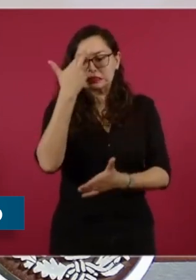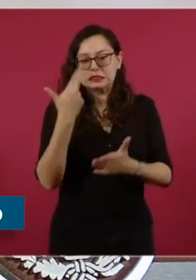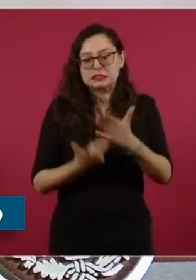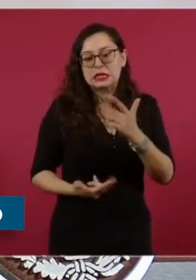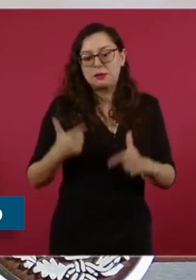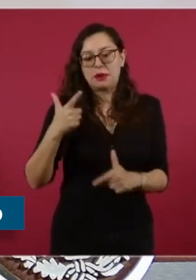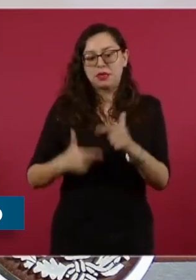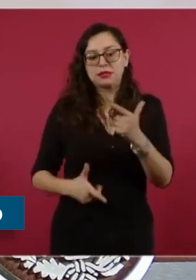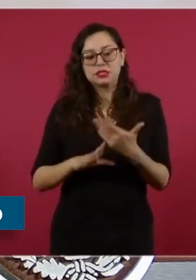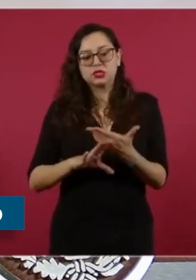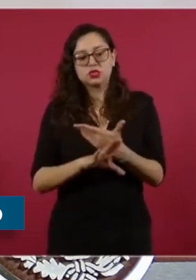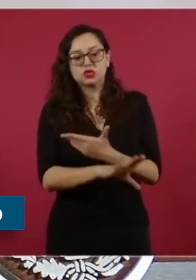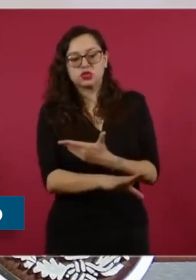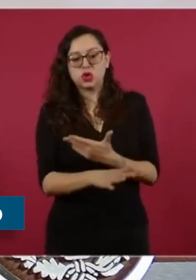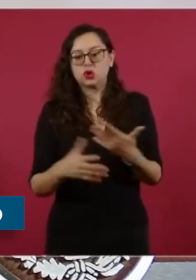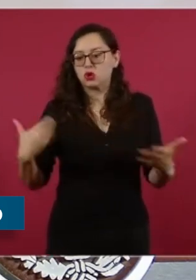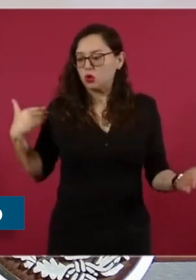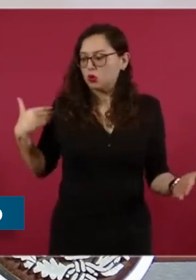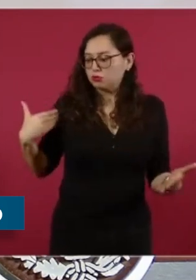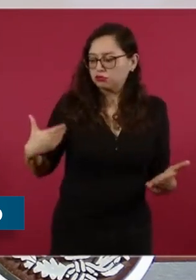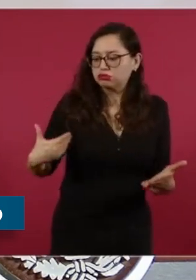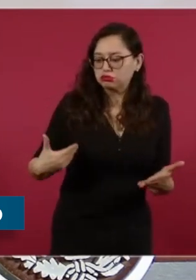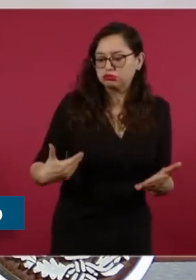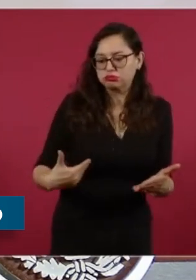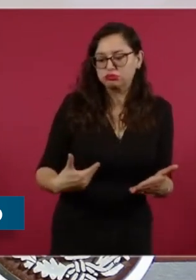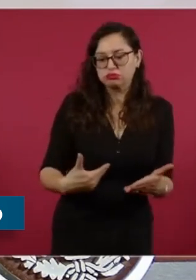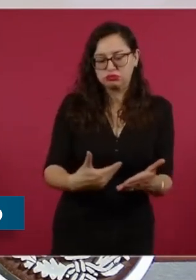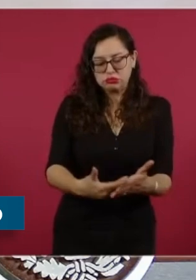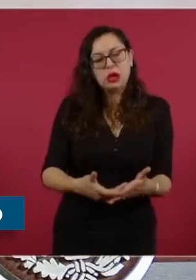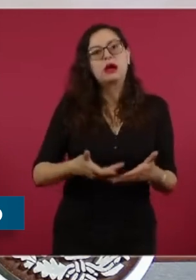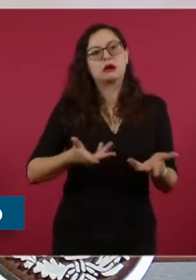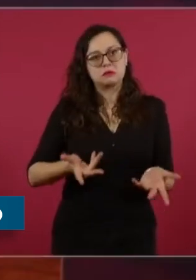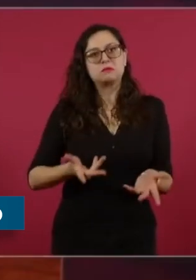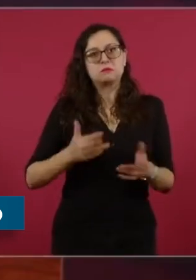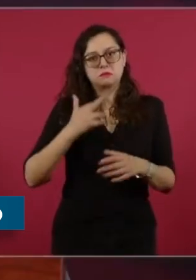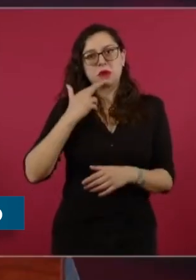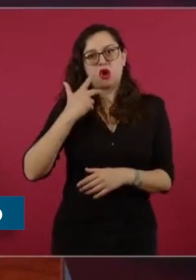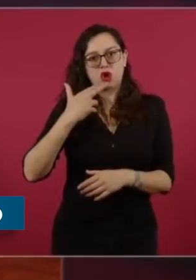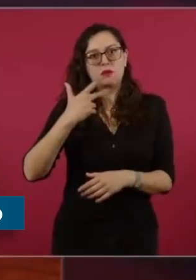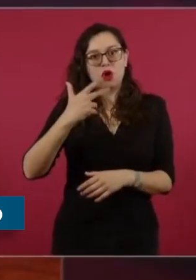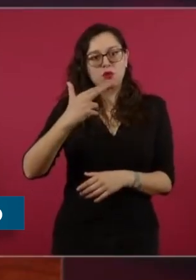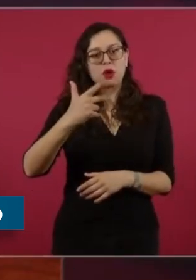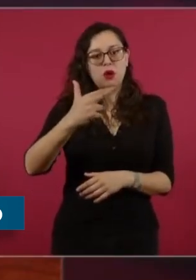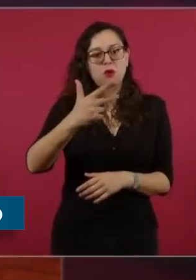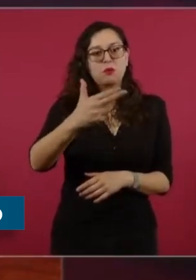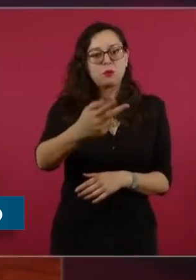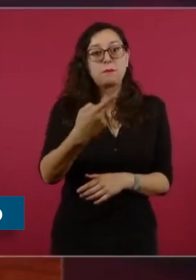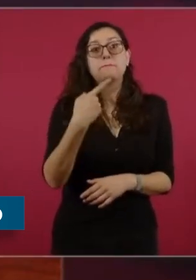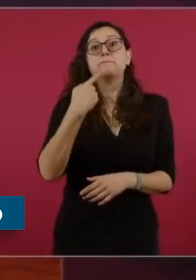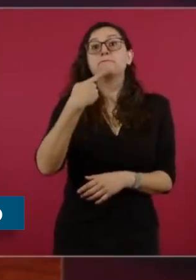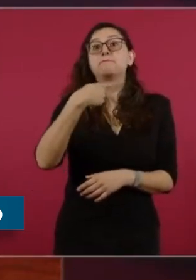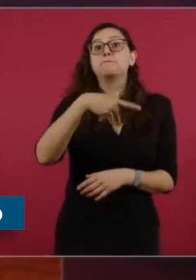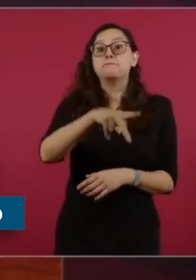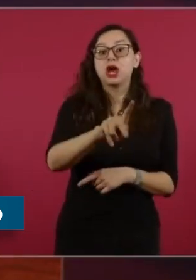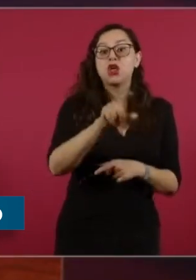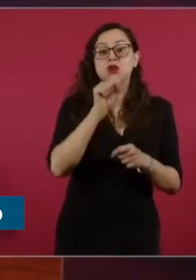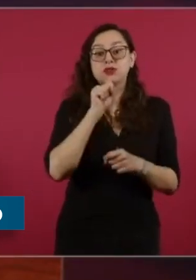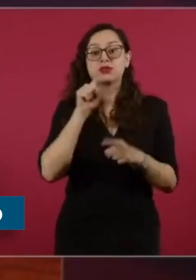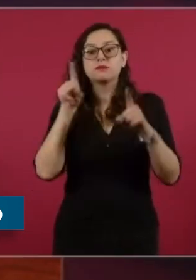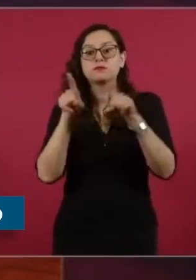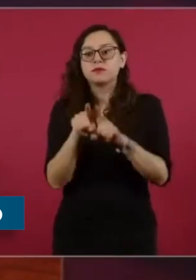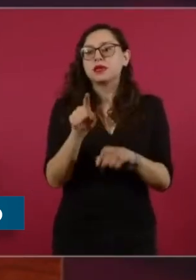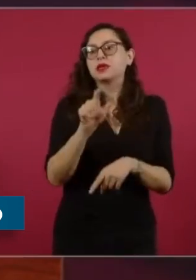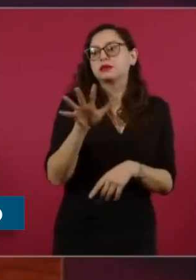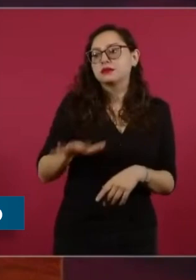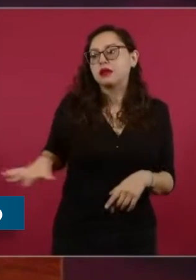del delito, así como de los programas sociales que buscan abordar las causas de la violencia en el país. El gobierno del presidente López